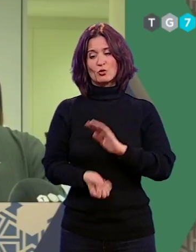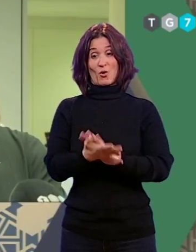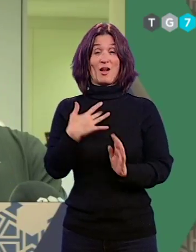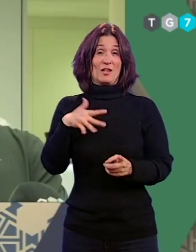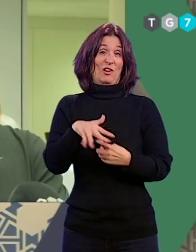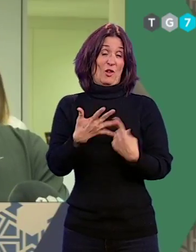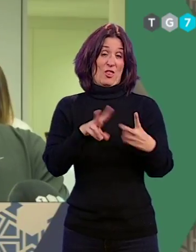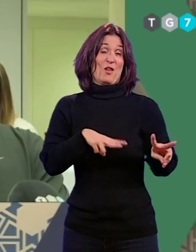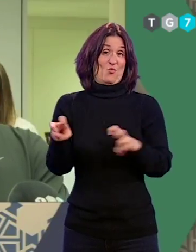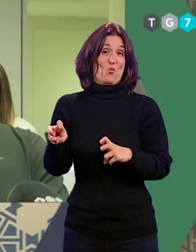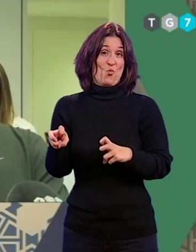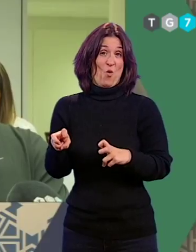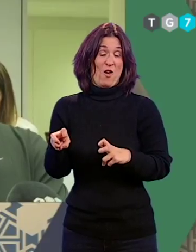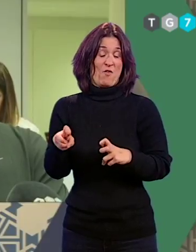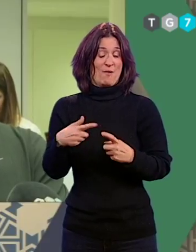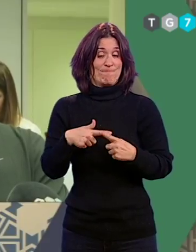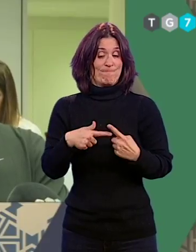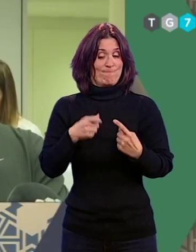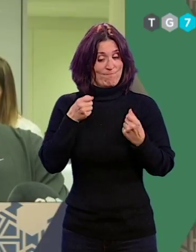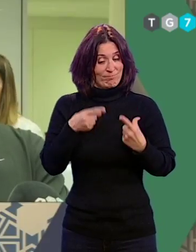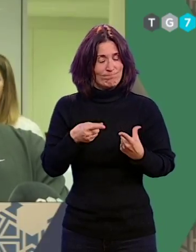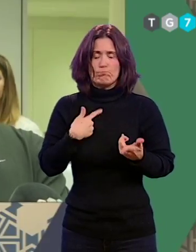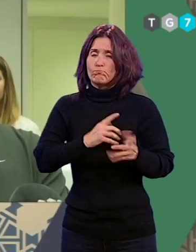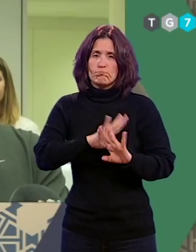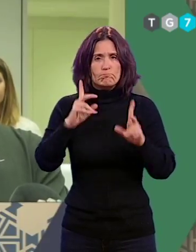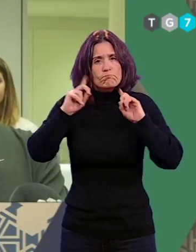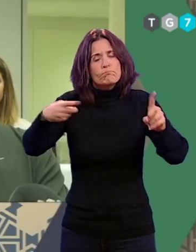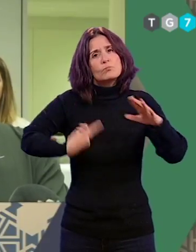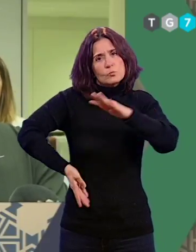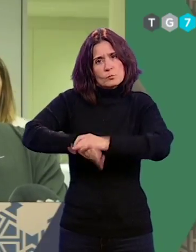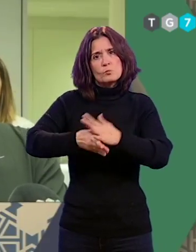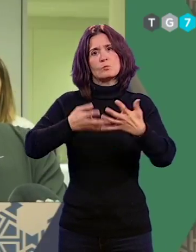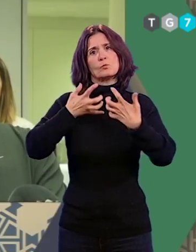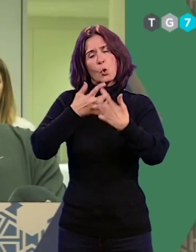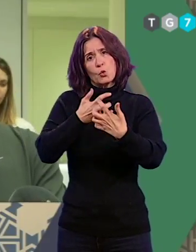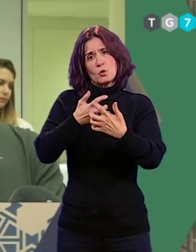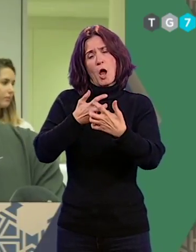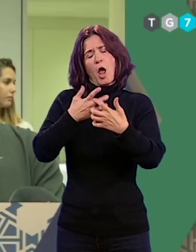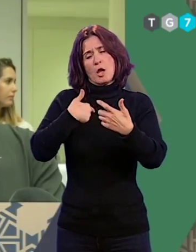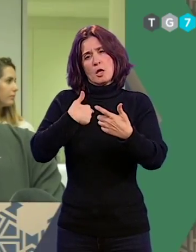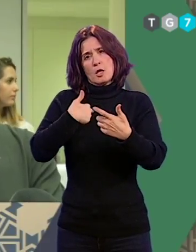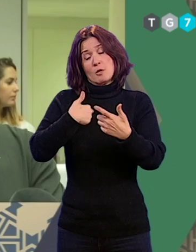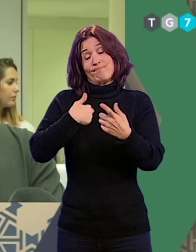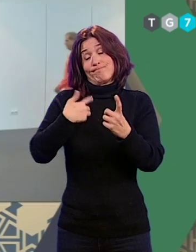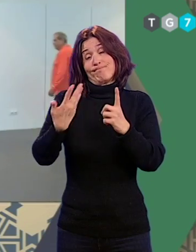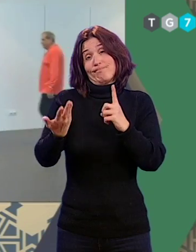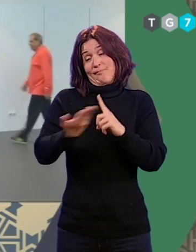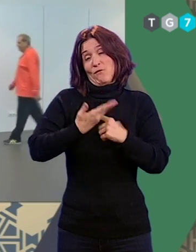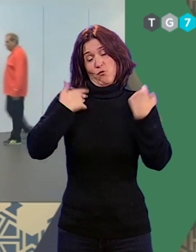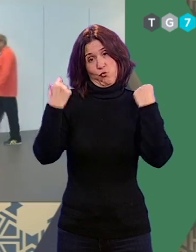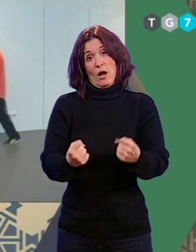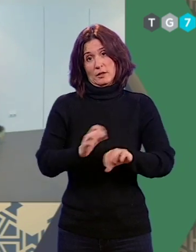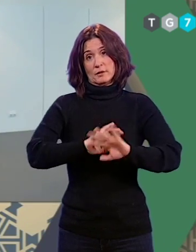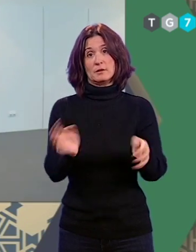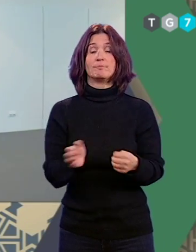en las que vives y a continuar una lucha que se emprende y que afecta duramente. Se